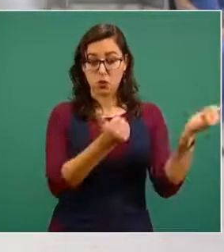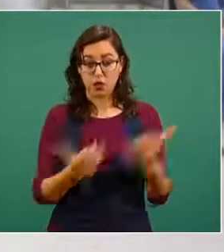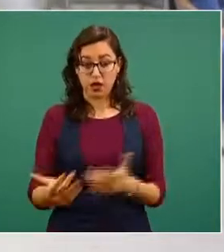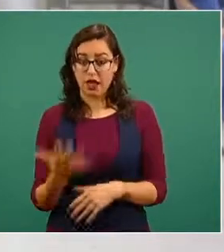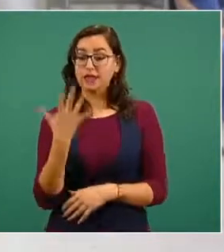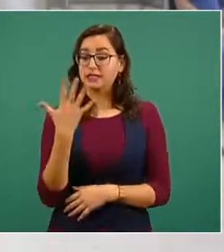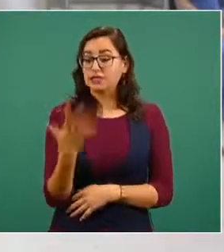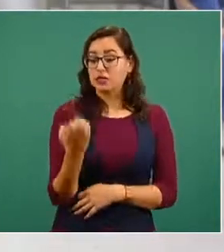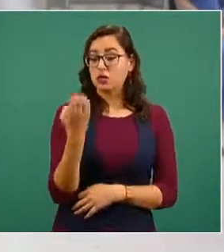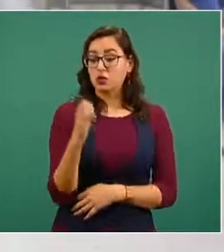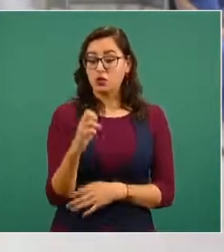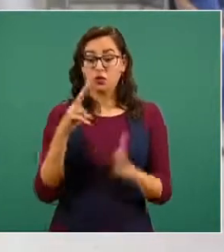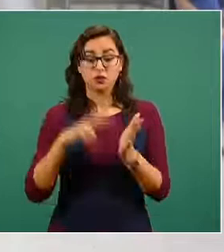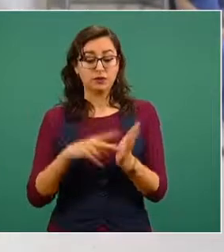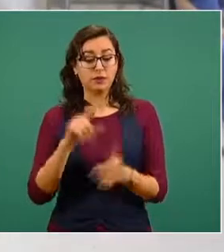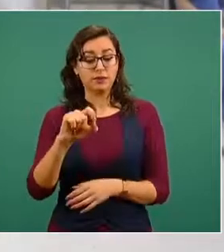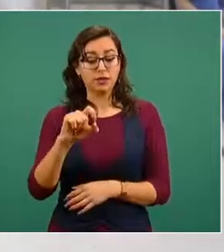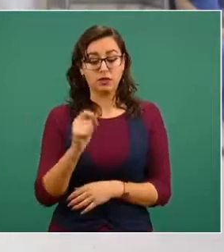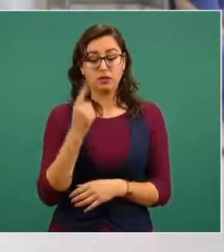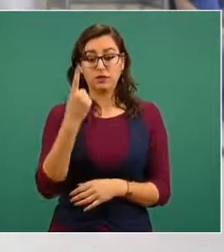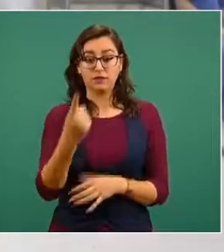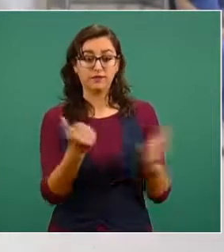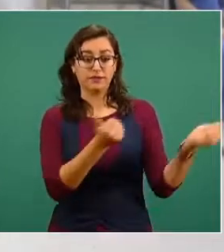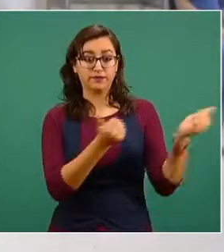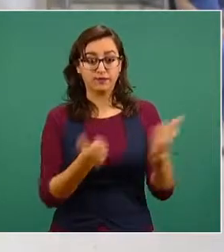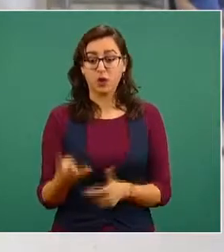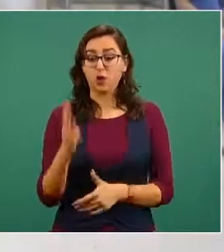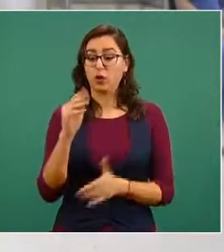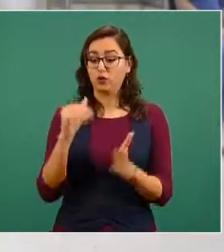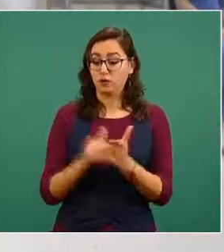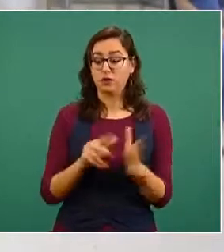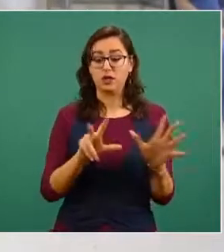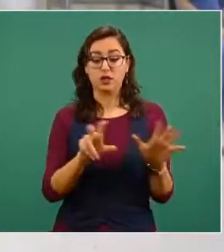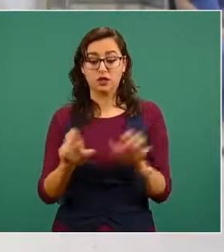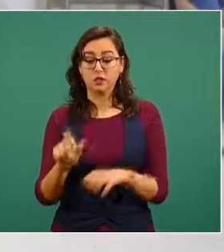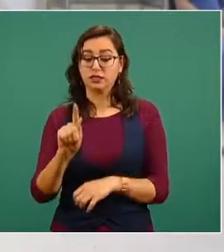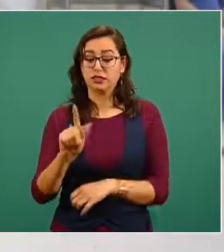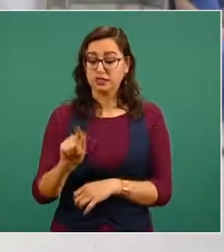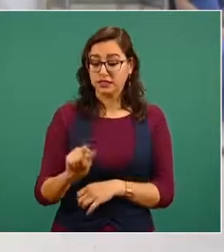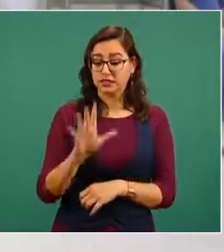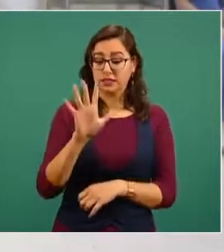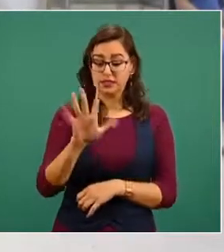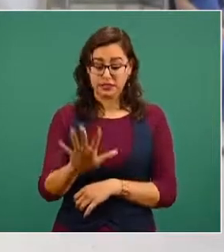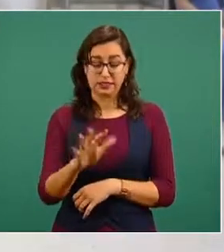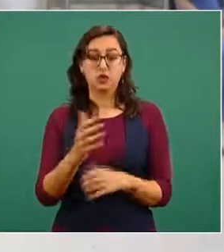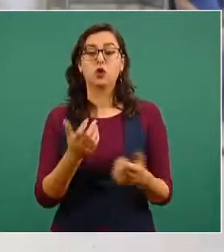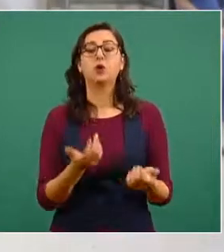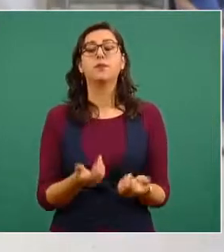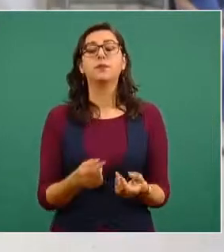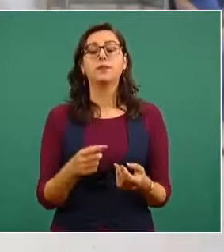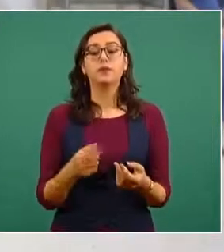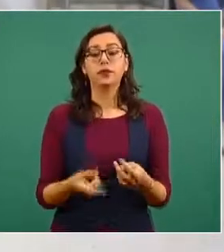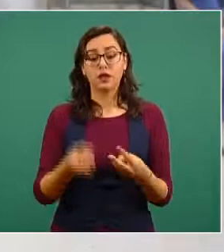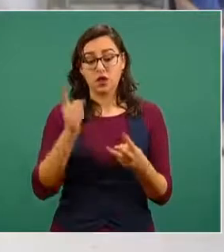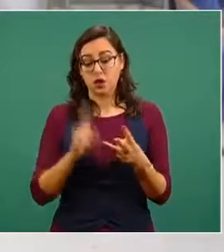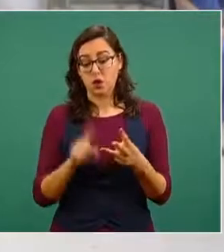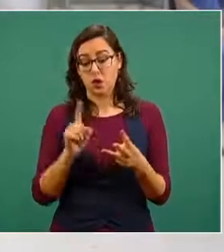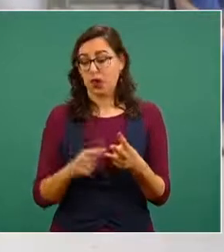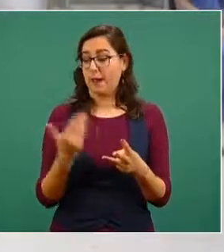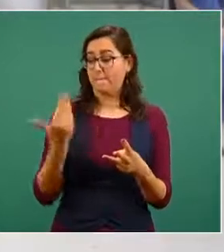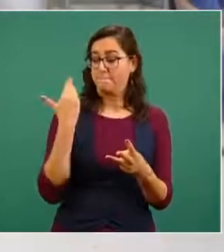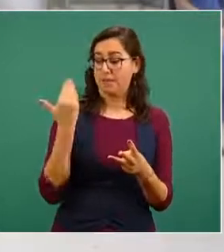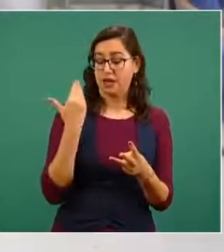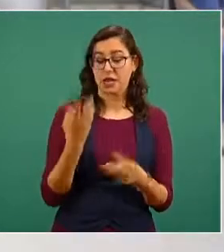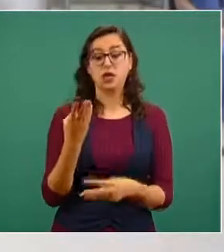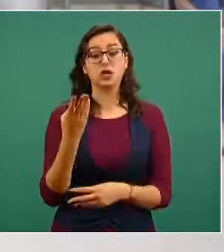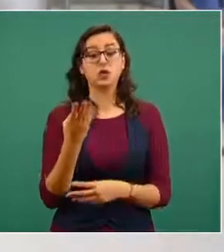cinco de enero del dos mil veintiuno recibimos cuatro mil ochocientos setenta y cinco dosis más y la última remesa